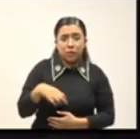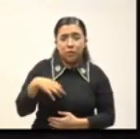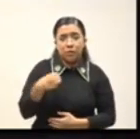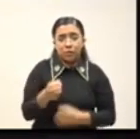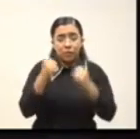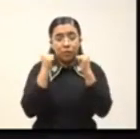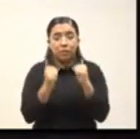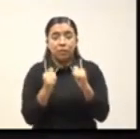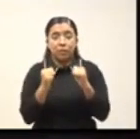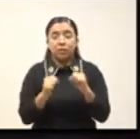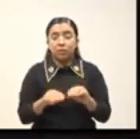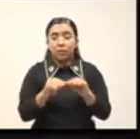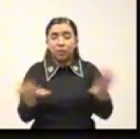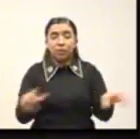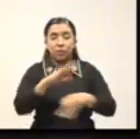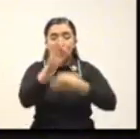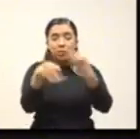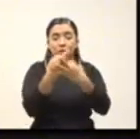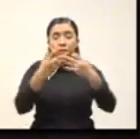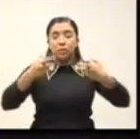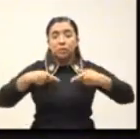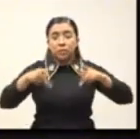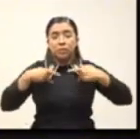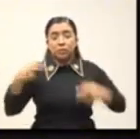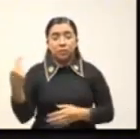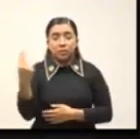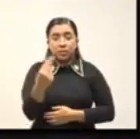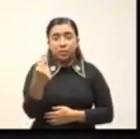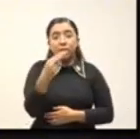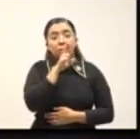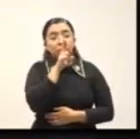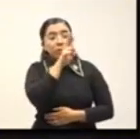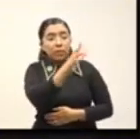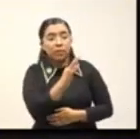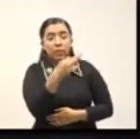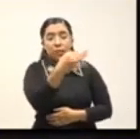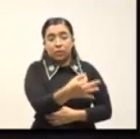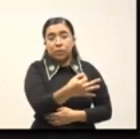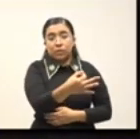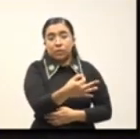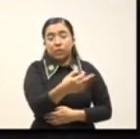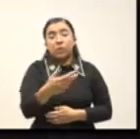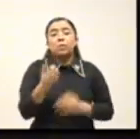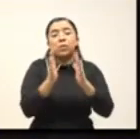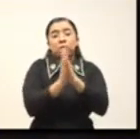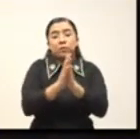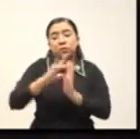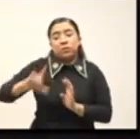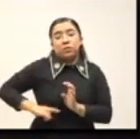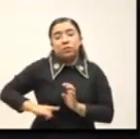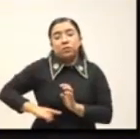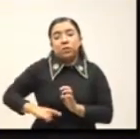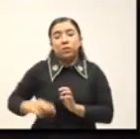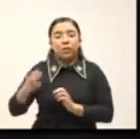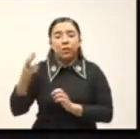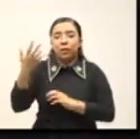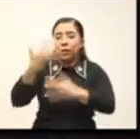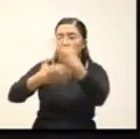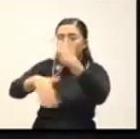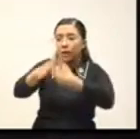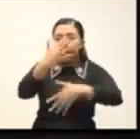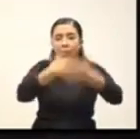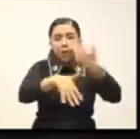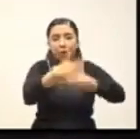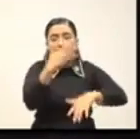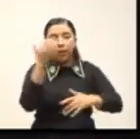seguridad que todas y todos necesitamos. La respuesta es sencilla, hagamos que nuestros gobernantes nos escuchen, que pongan